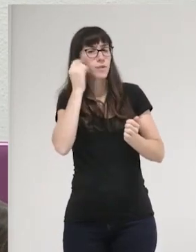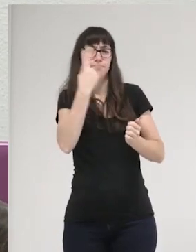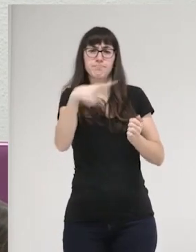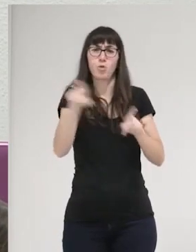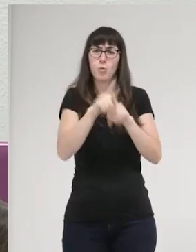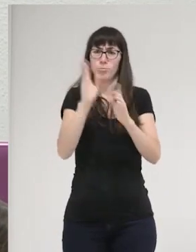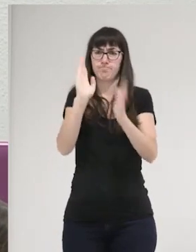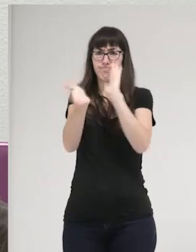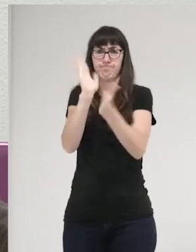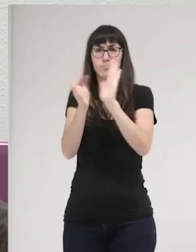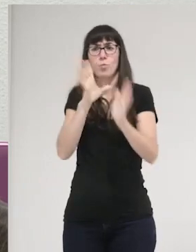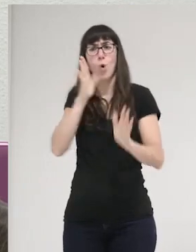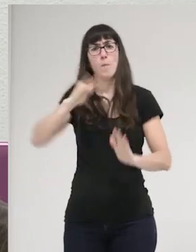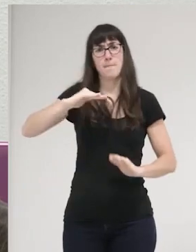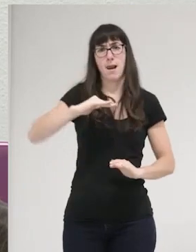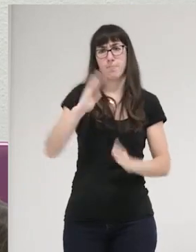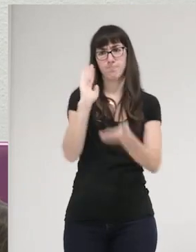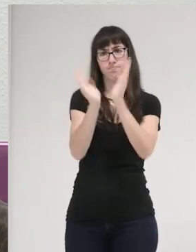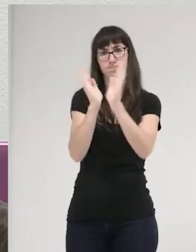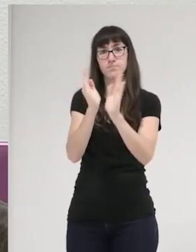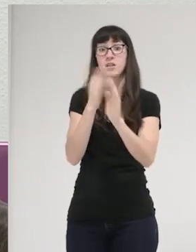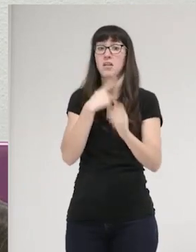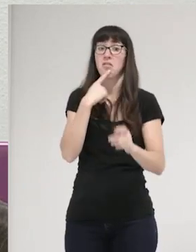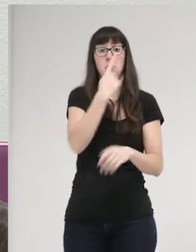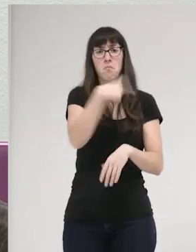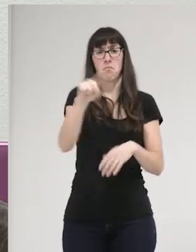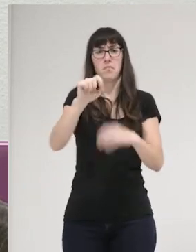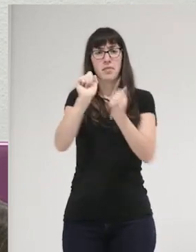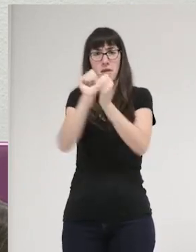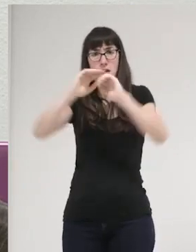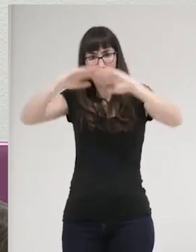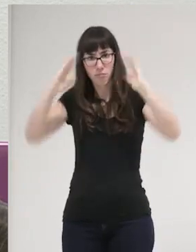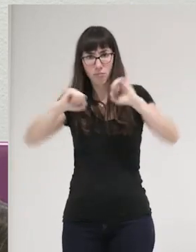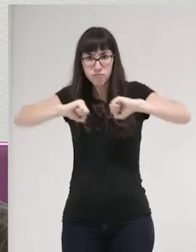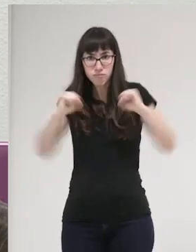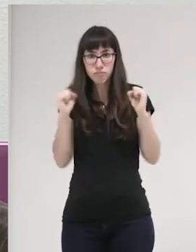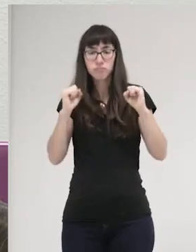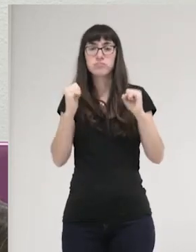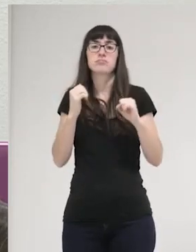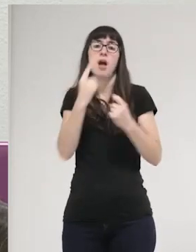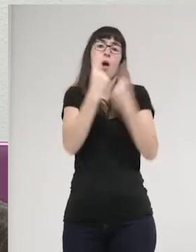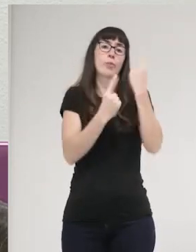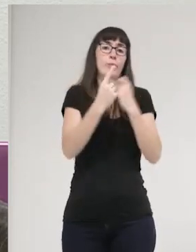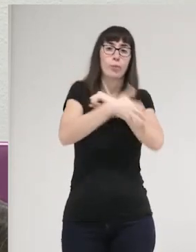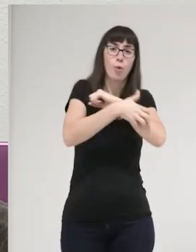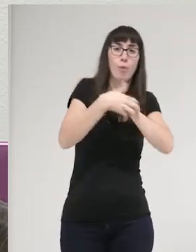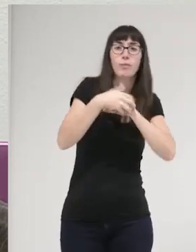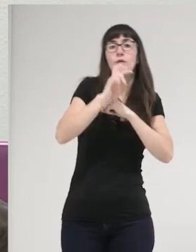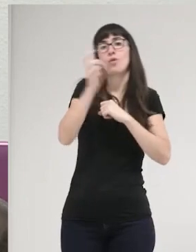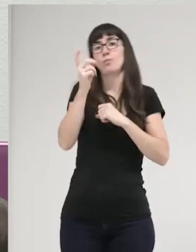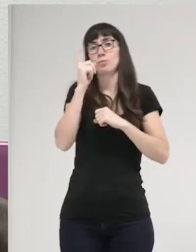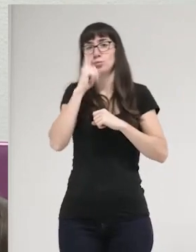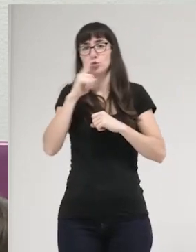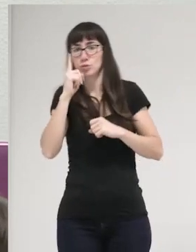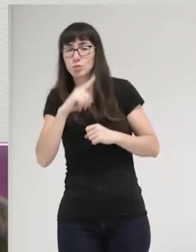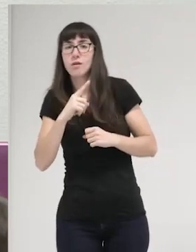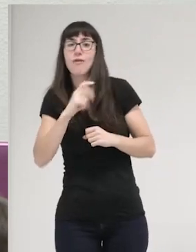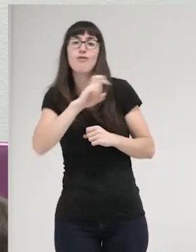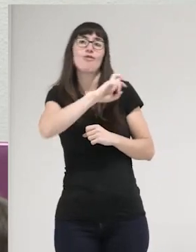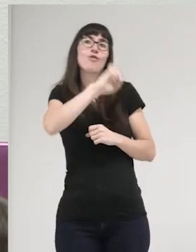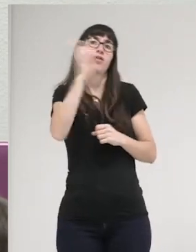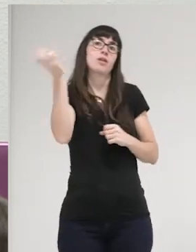malas mujeres, es decir, que sirven para encerrar a todas aquellas mujeres, mujeres pobres, mujeres prostitutas, mujeres